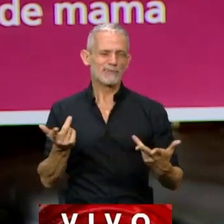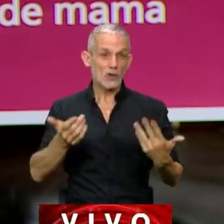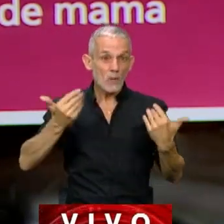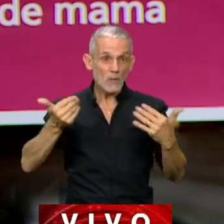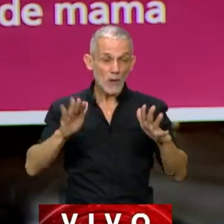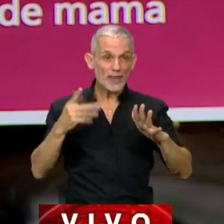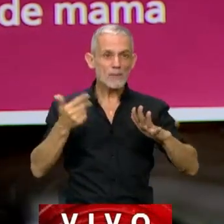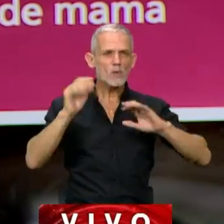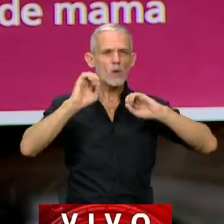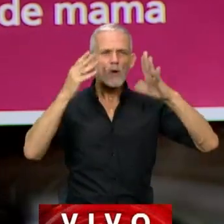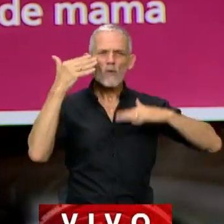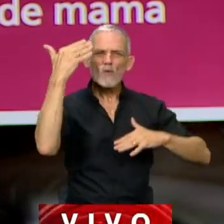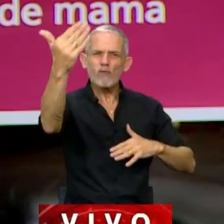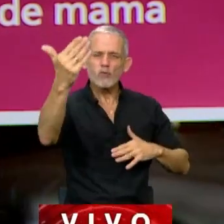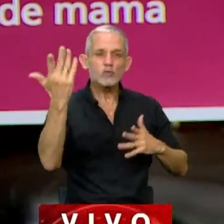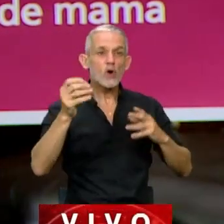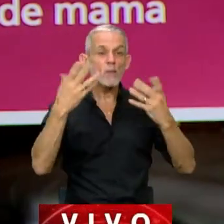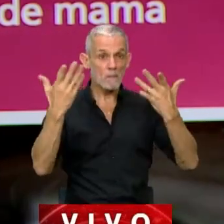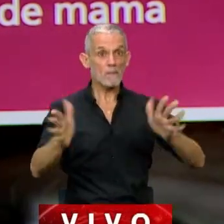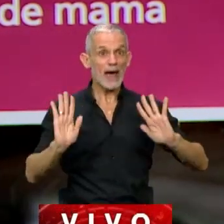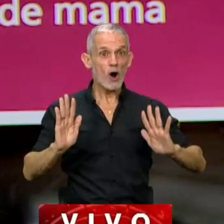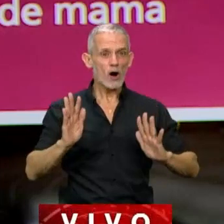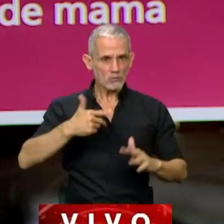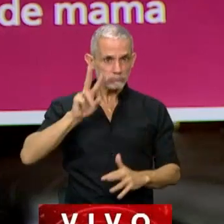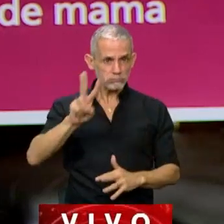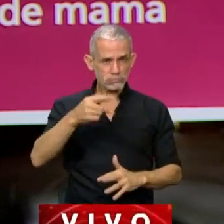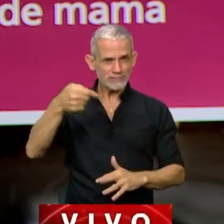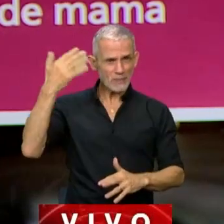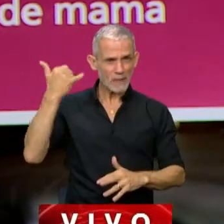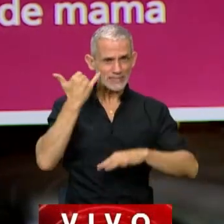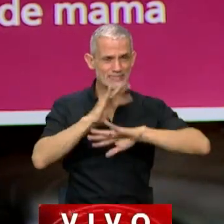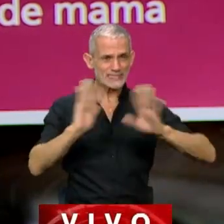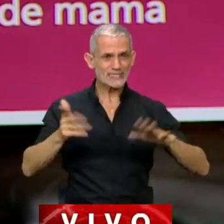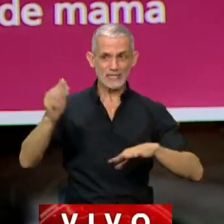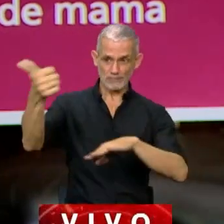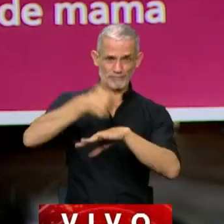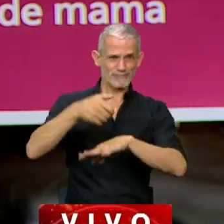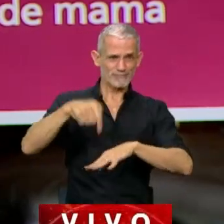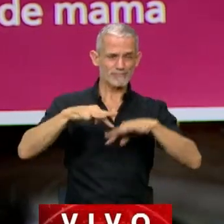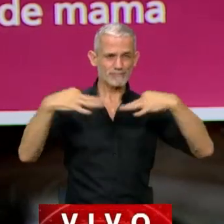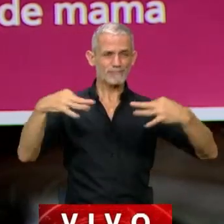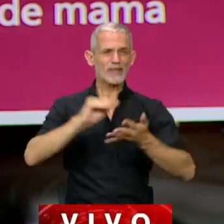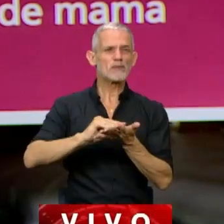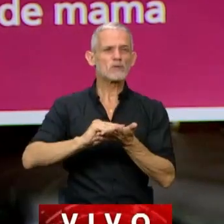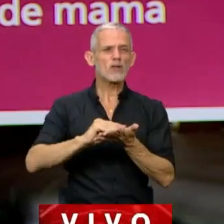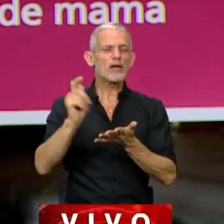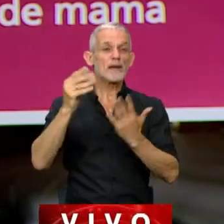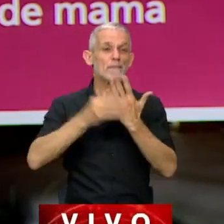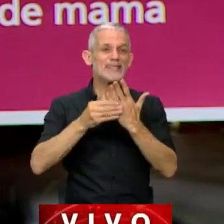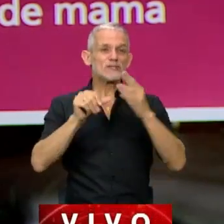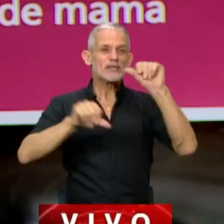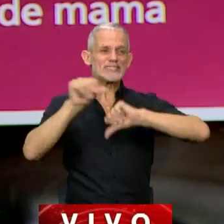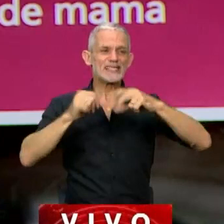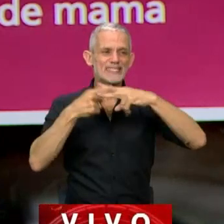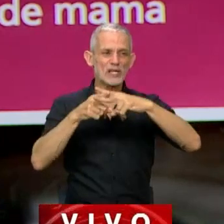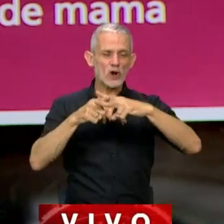un claro camino de mejora, que se vio expresado la semana pasada cuando estuvo aquí el Ministro de Ciencia y